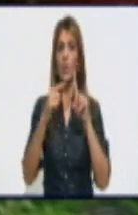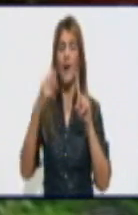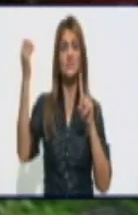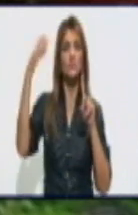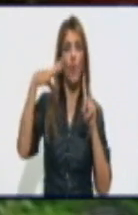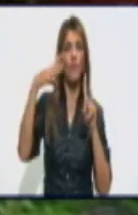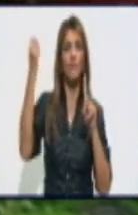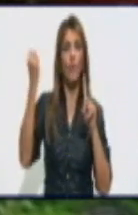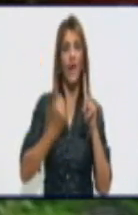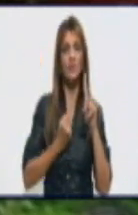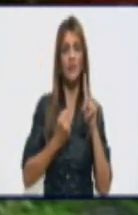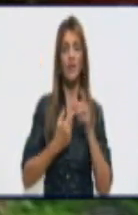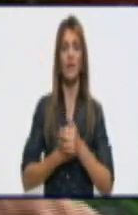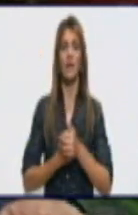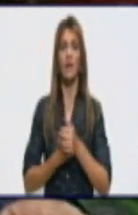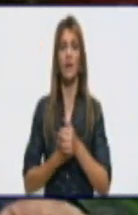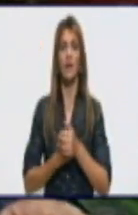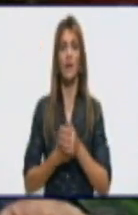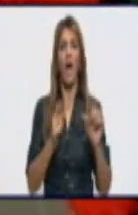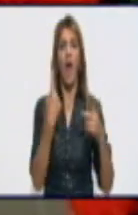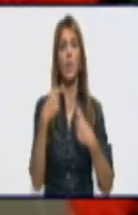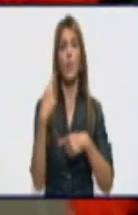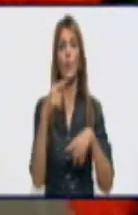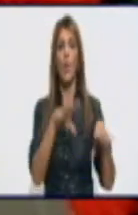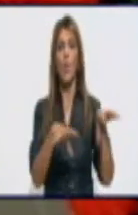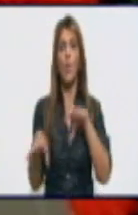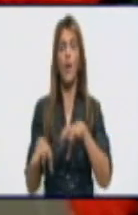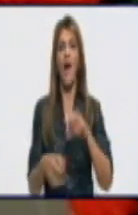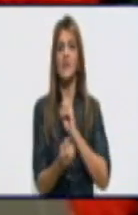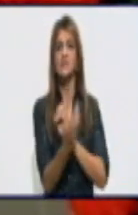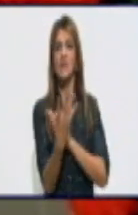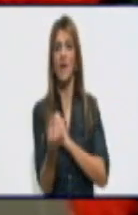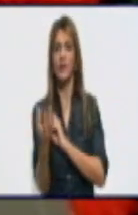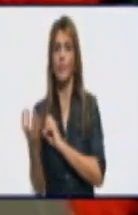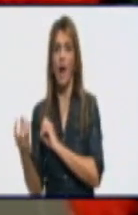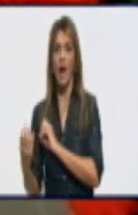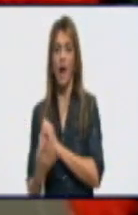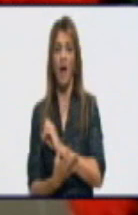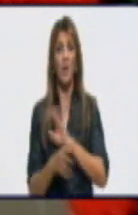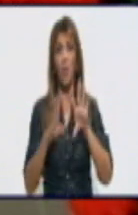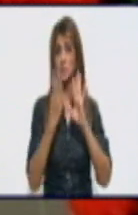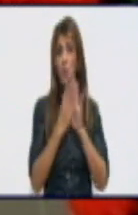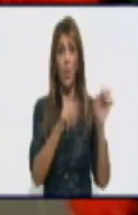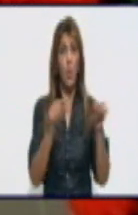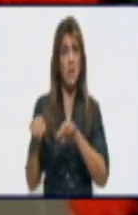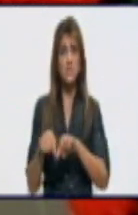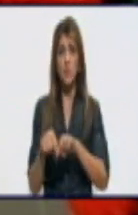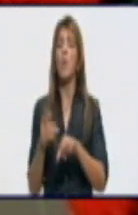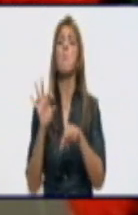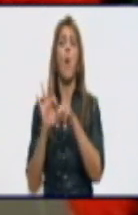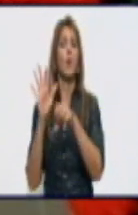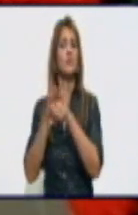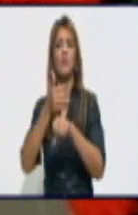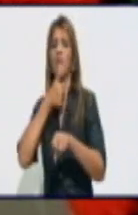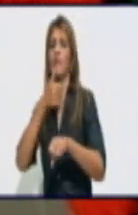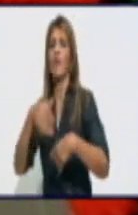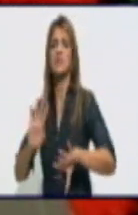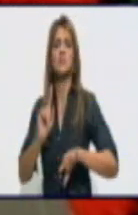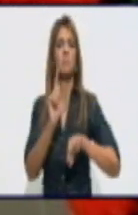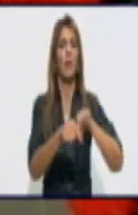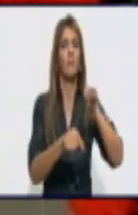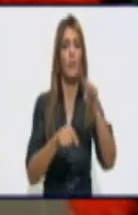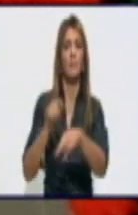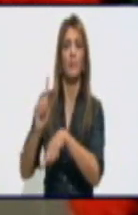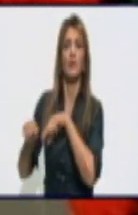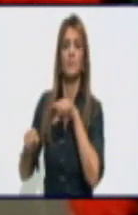enyerbamiento por algunos lugares y hay quienes no hacen el autofocal. Con todo eso, el resultado es focos del mosquito Aedes aegypti. ¿Es así? Exactamente,